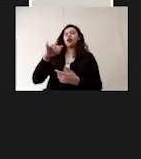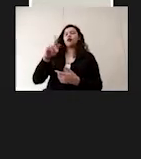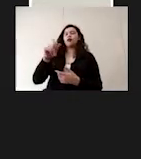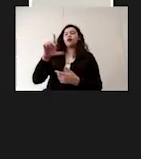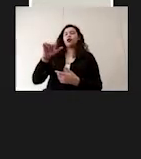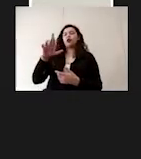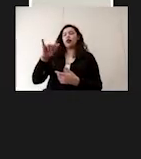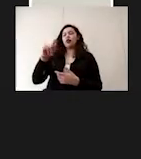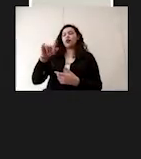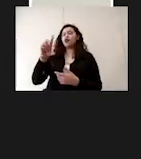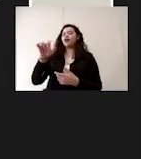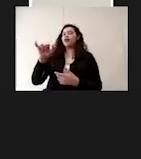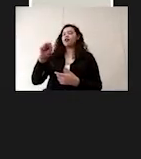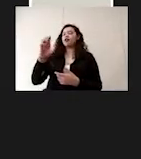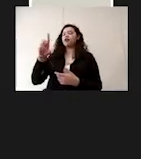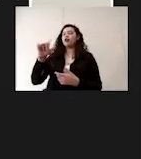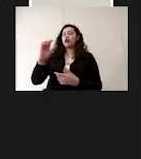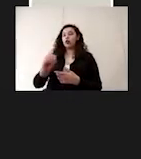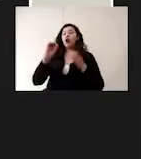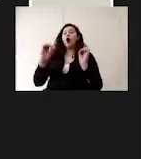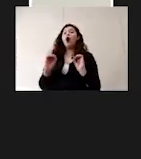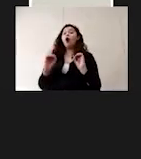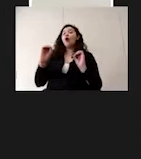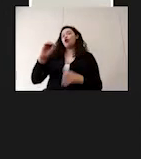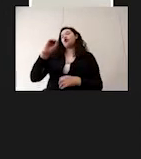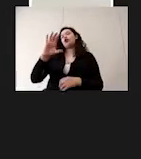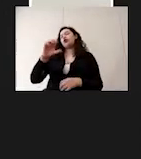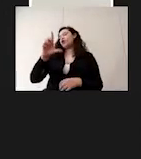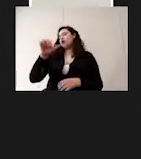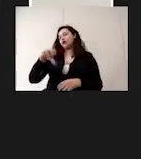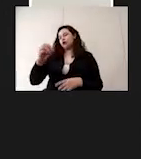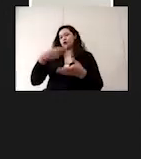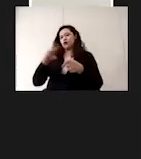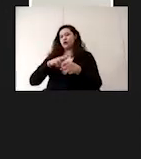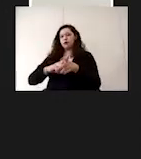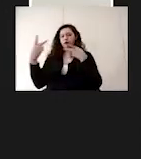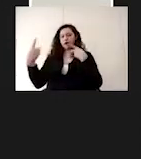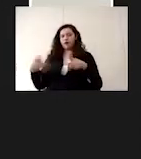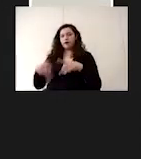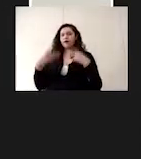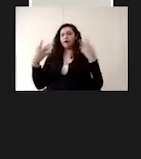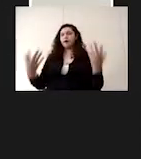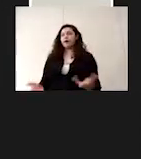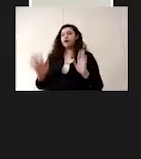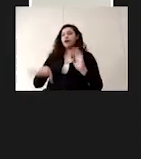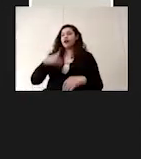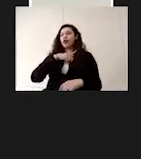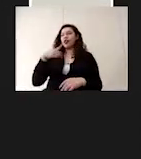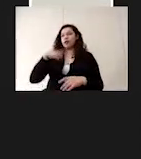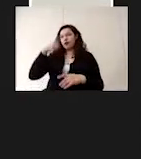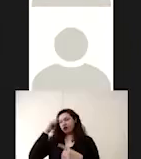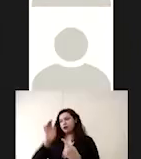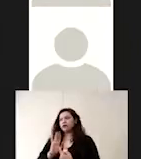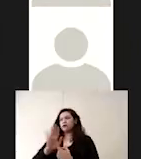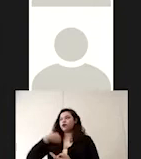o cloro, el cloro comercial. Y este, dependiendo de la presentación que